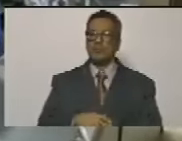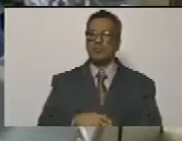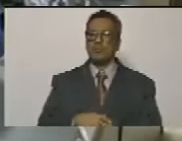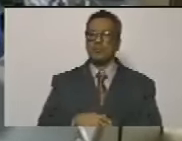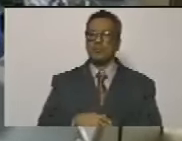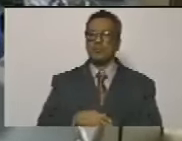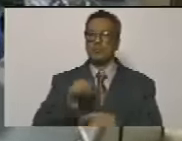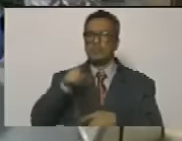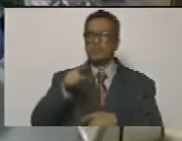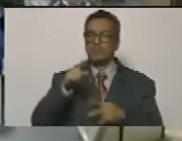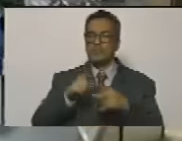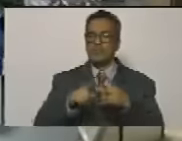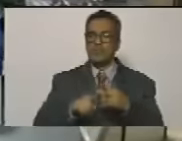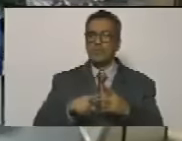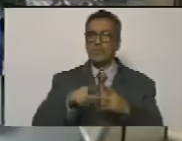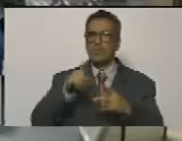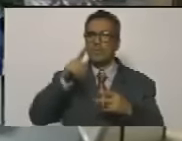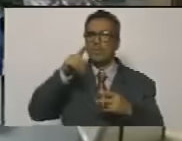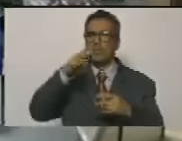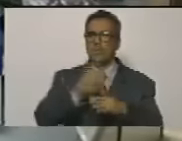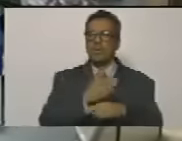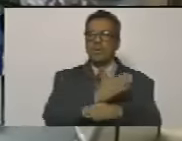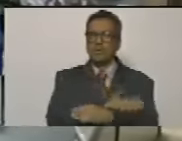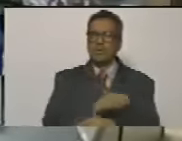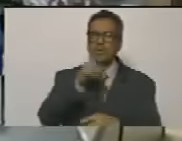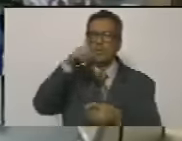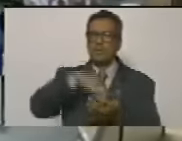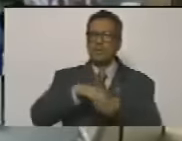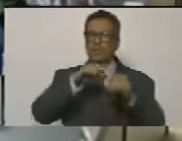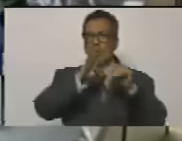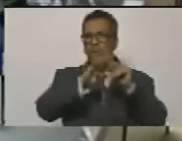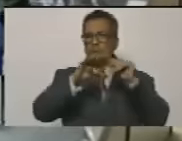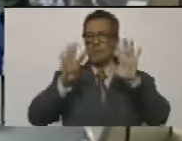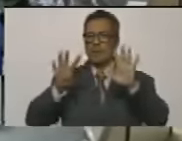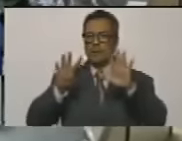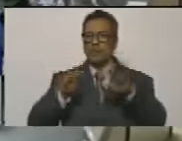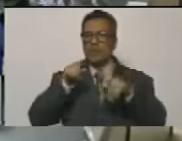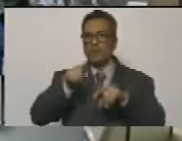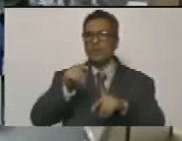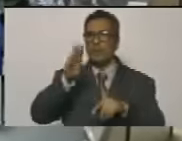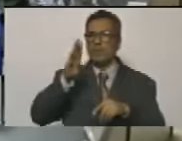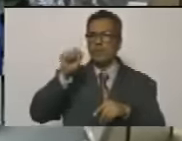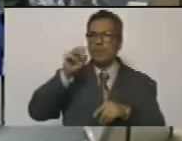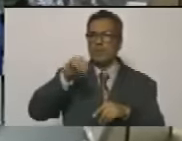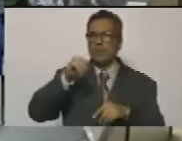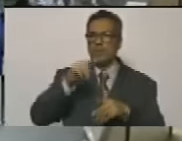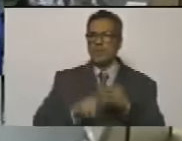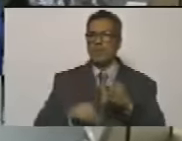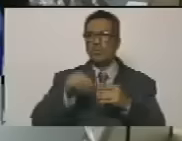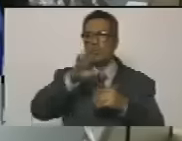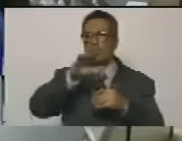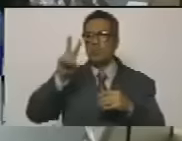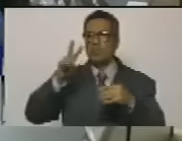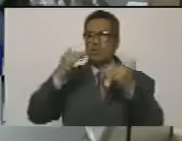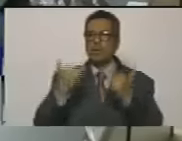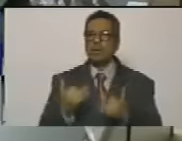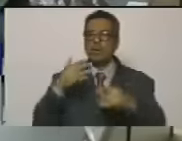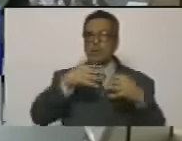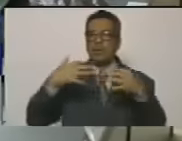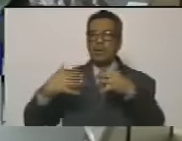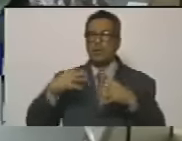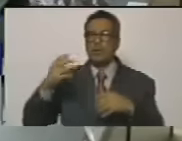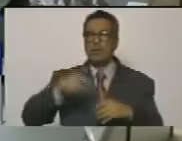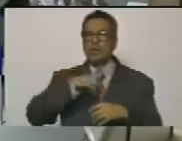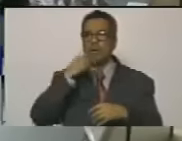porque yo estoy en el año 49 antes de nacer Bernabé en el año 52 ya yo estaba en la lucha